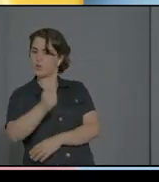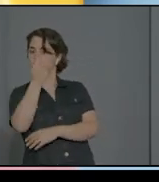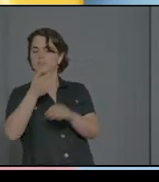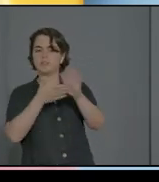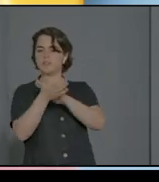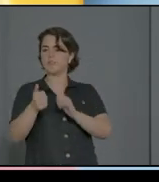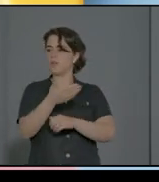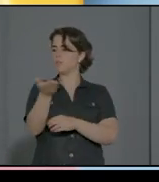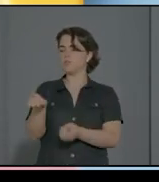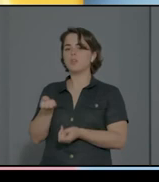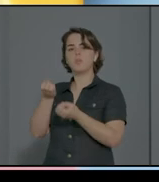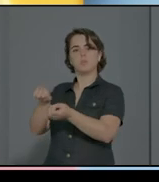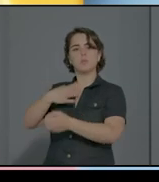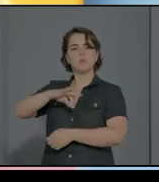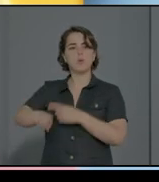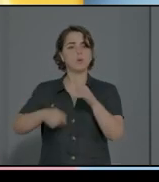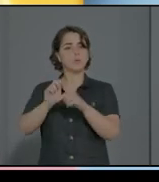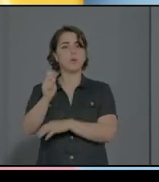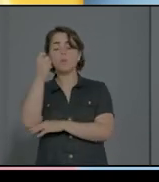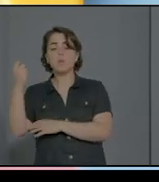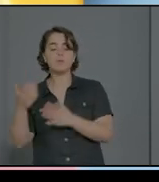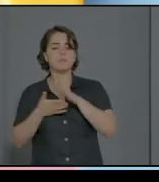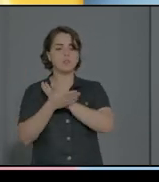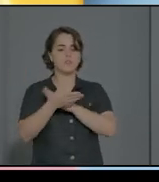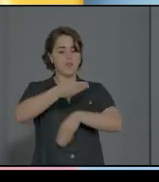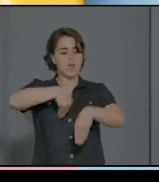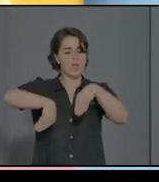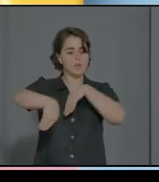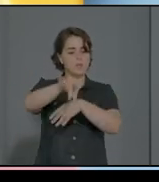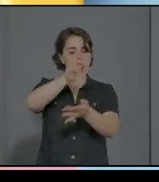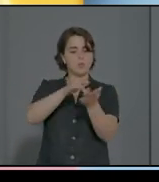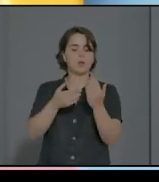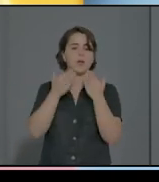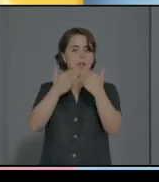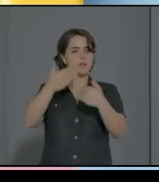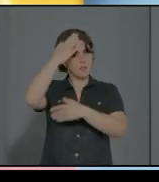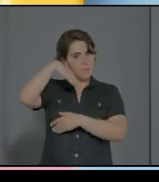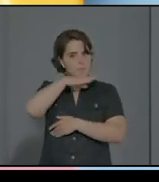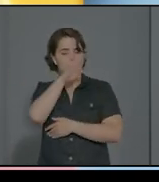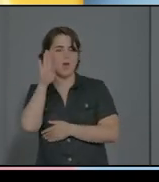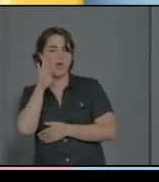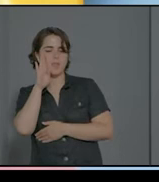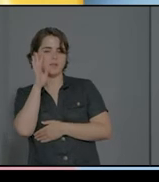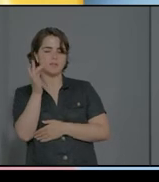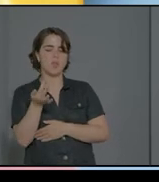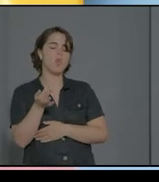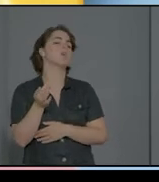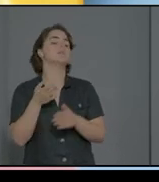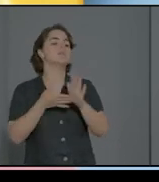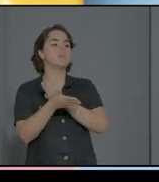tanto, se establece una empatía entre los padres y también la otra cosa bonita, el hecho de que los padres ya no están